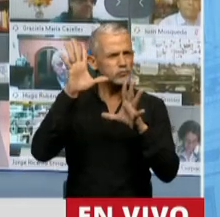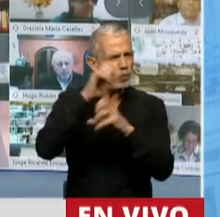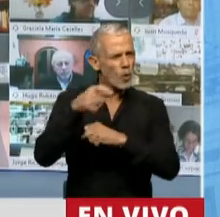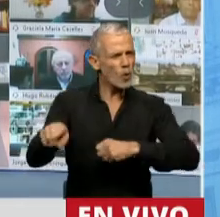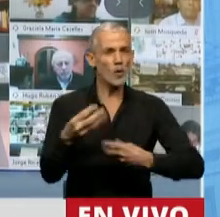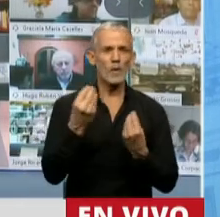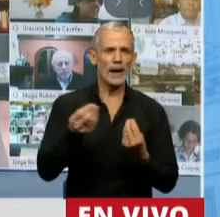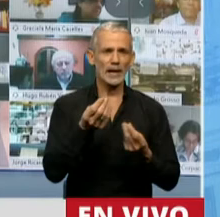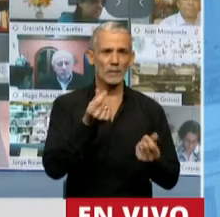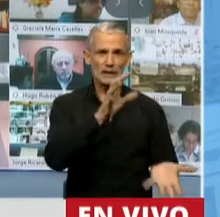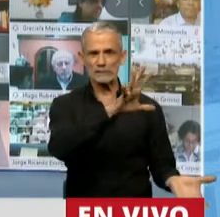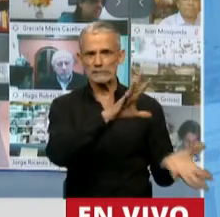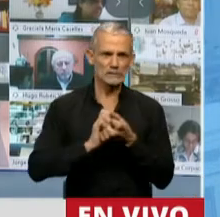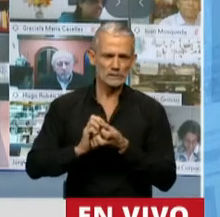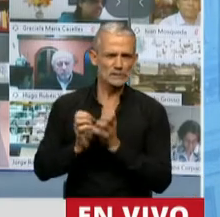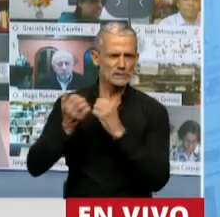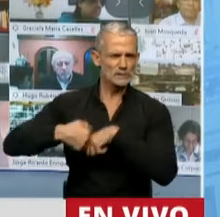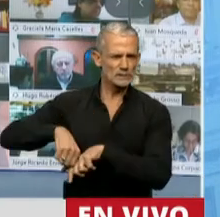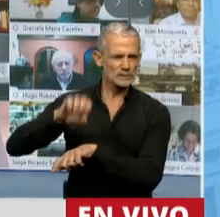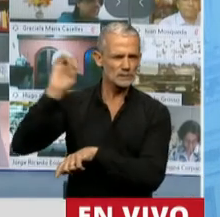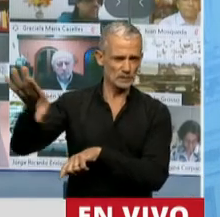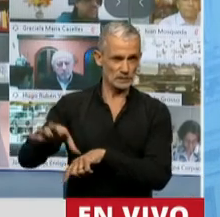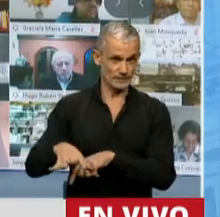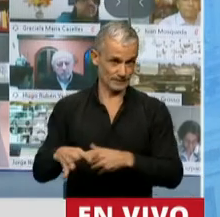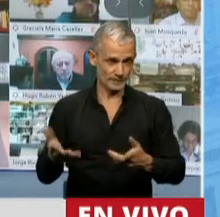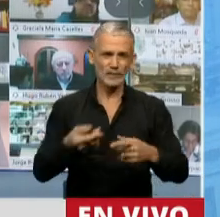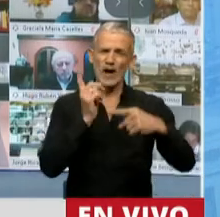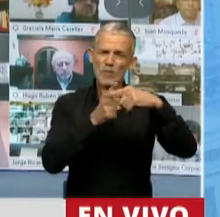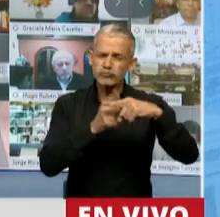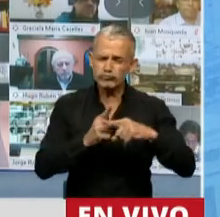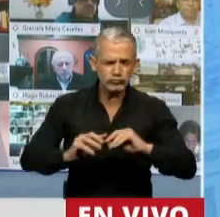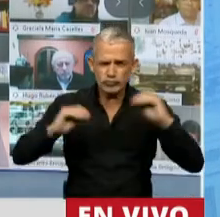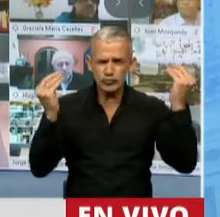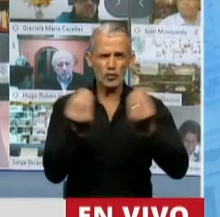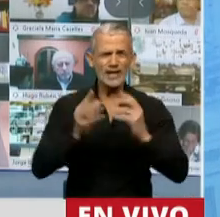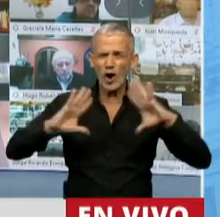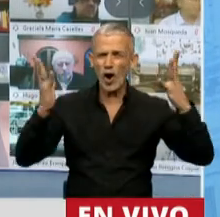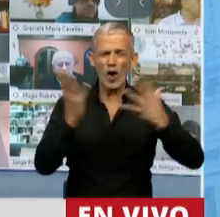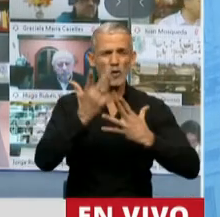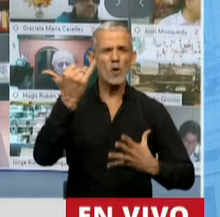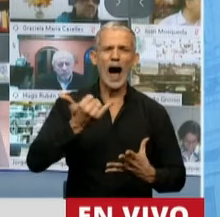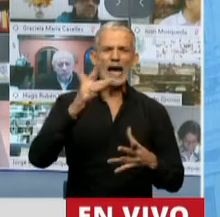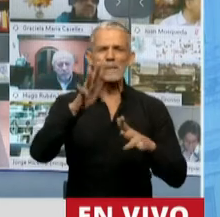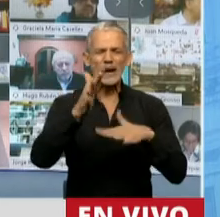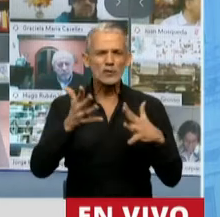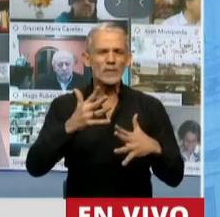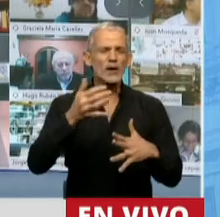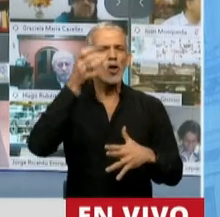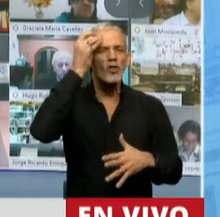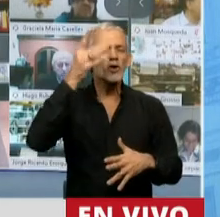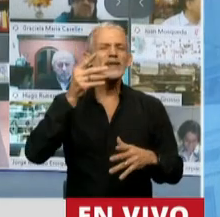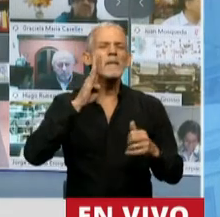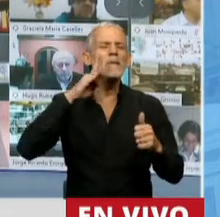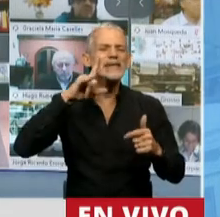a captar las fortunas y ocultarlas. Se calcula, señor presidente, que en el mundo existen más de 12